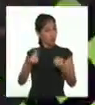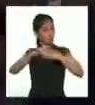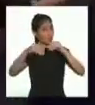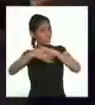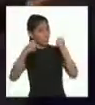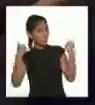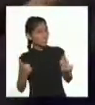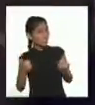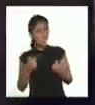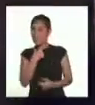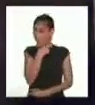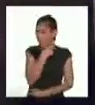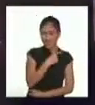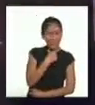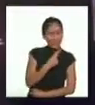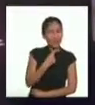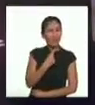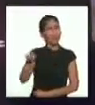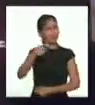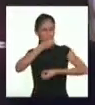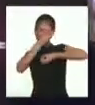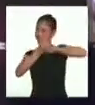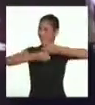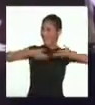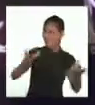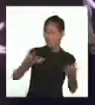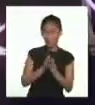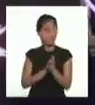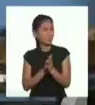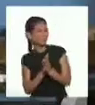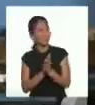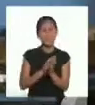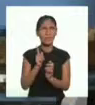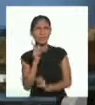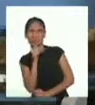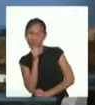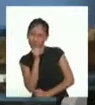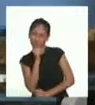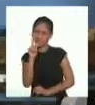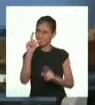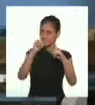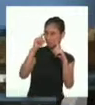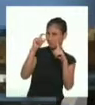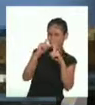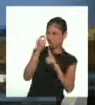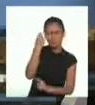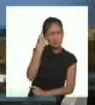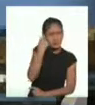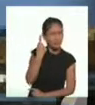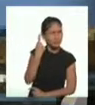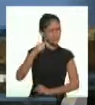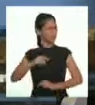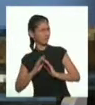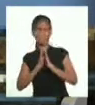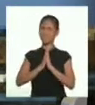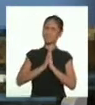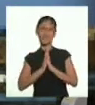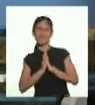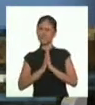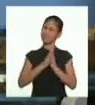buena historia! Y me encantó cómo la contaste, Olinda. Solo hubo una palabra que no entendí.